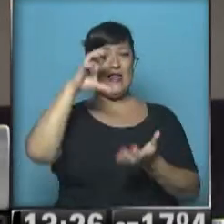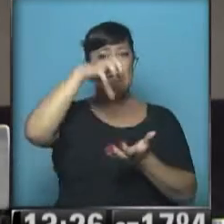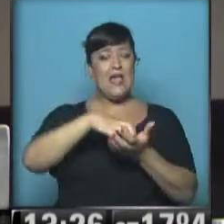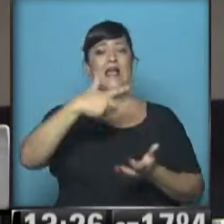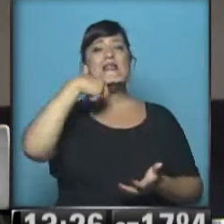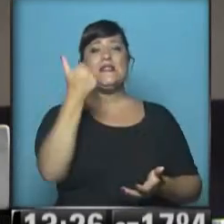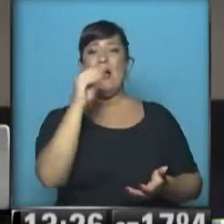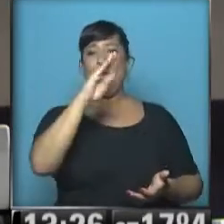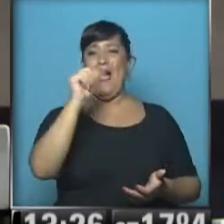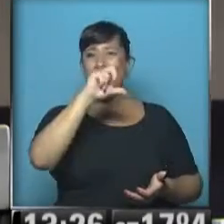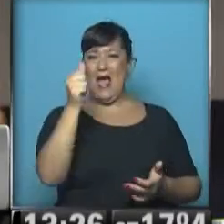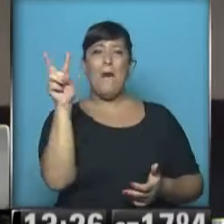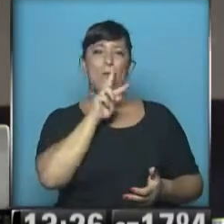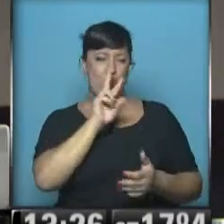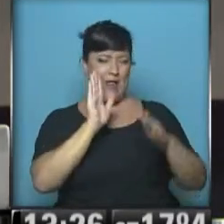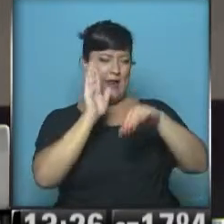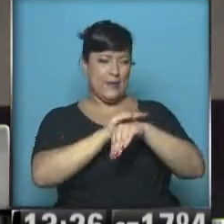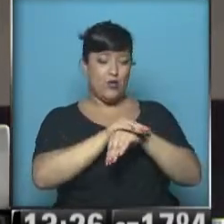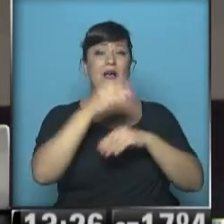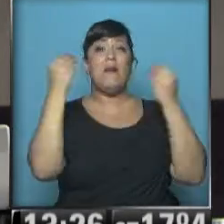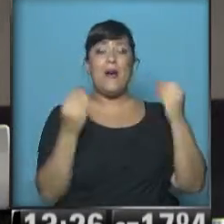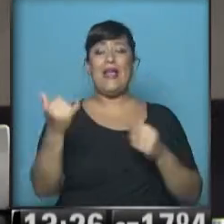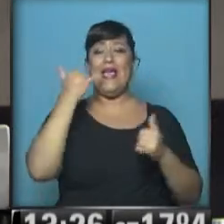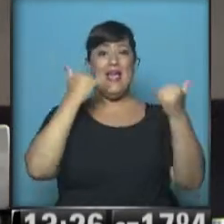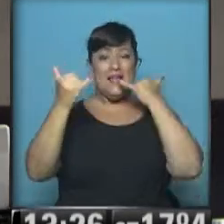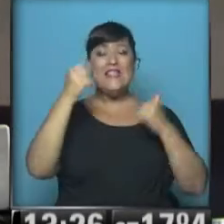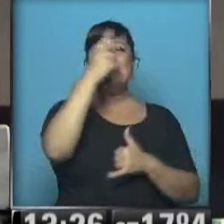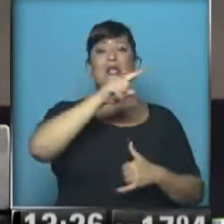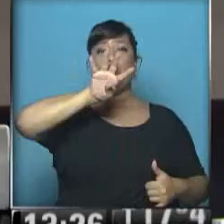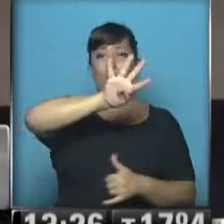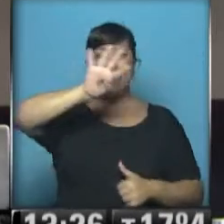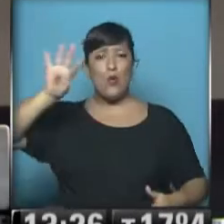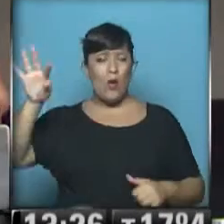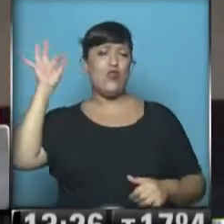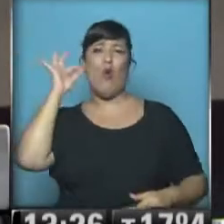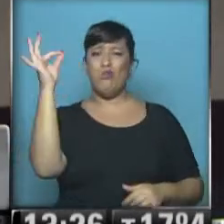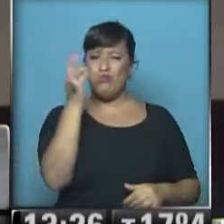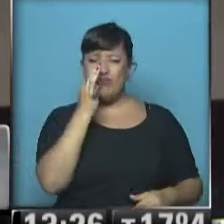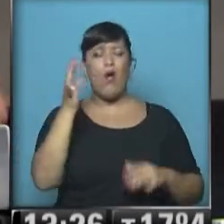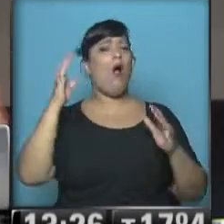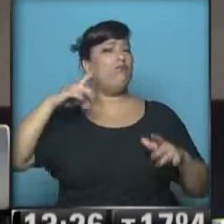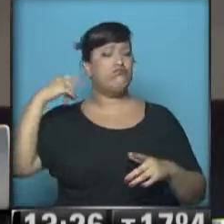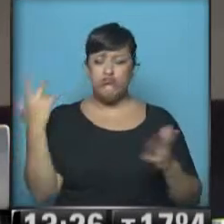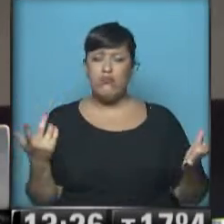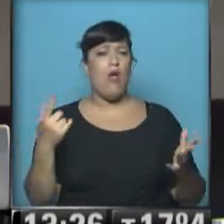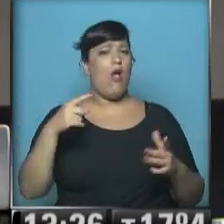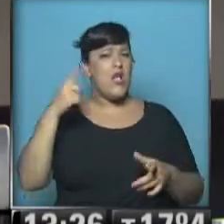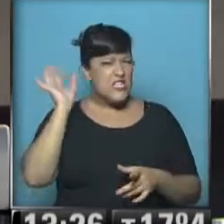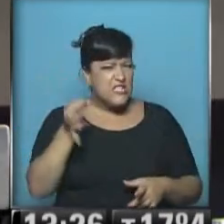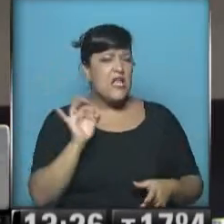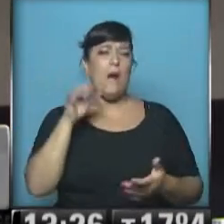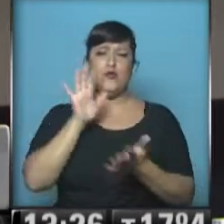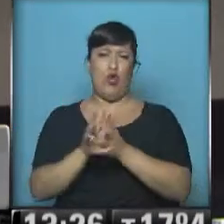Zavala, han trabajado muchísimo para que el 144 tenga una cantidad de operadoras que funcionan capacitadas en